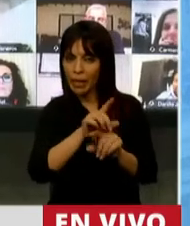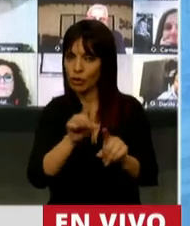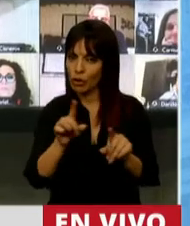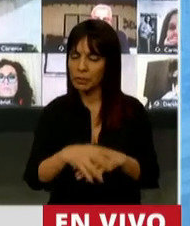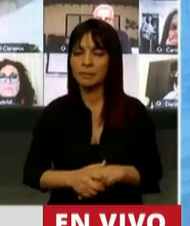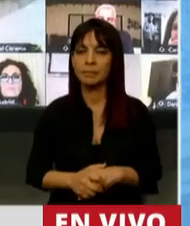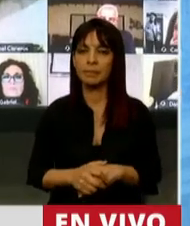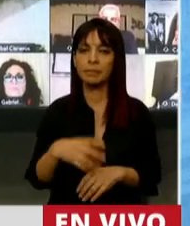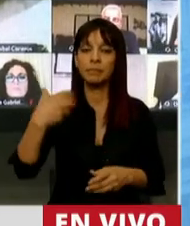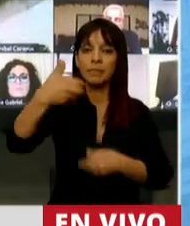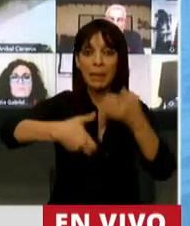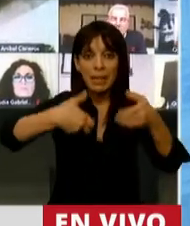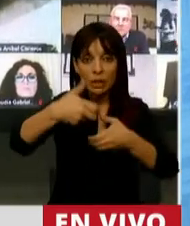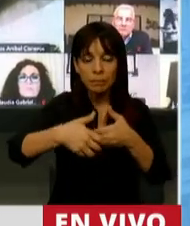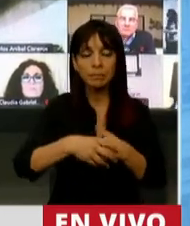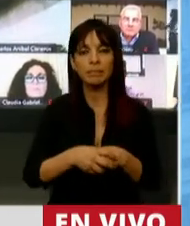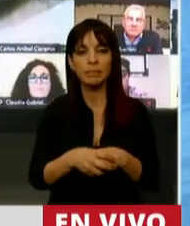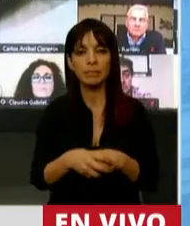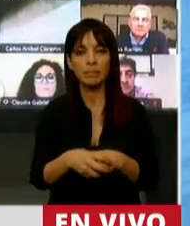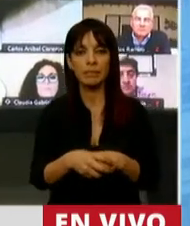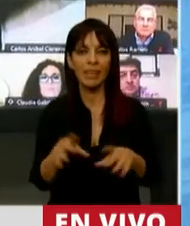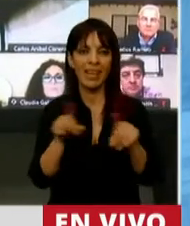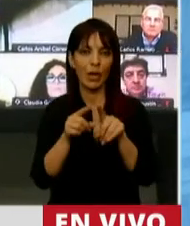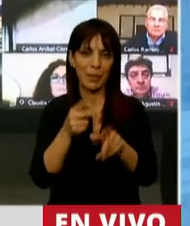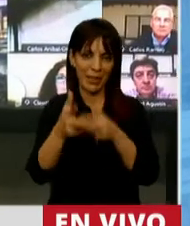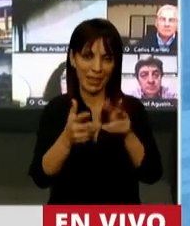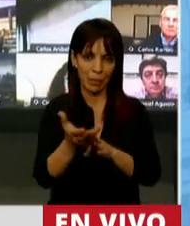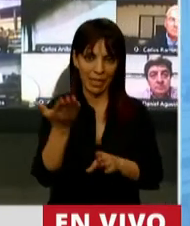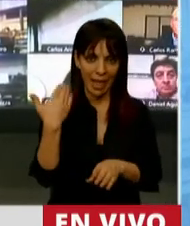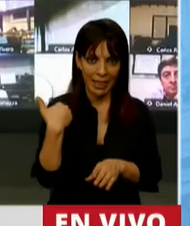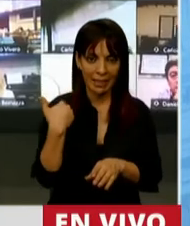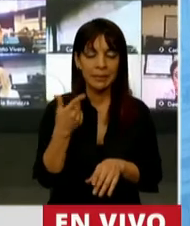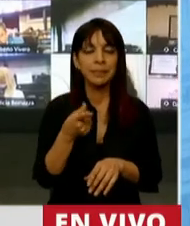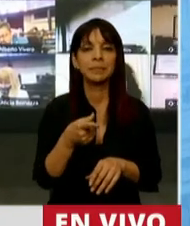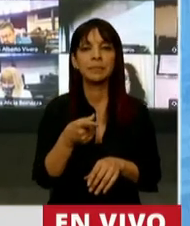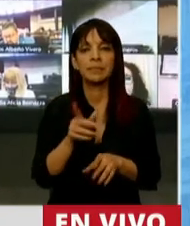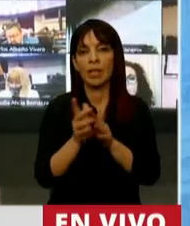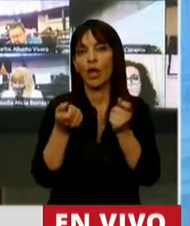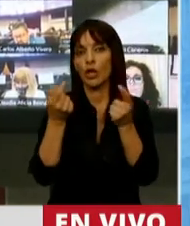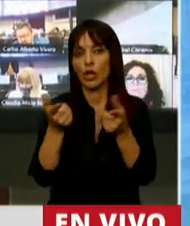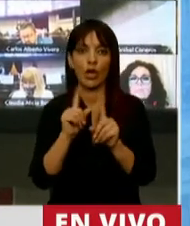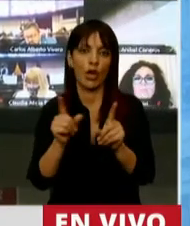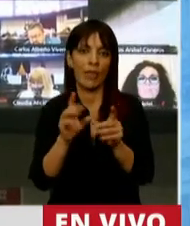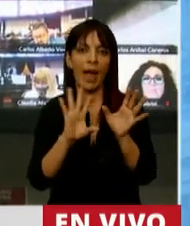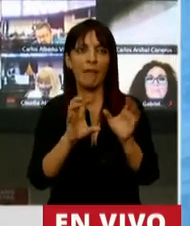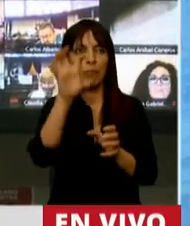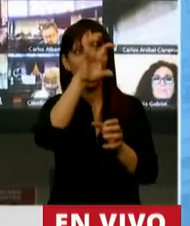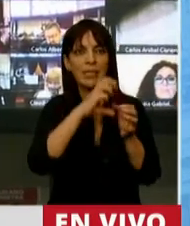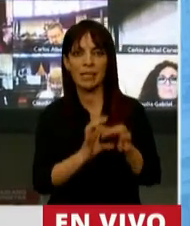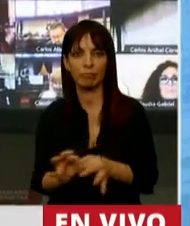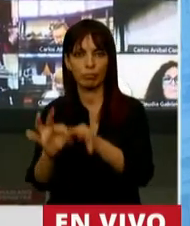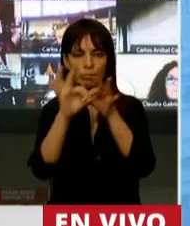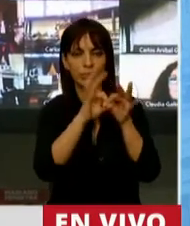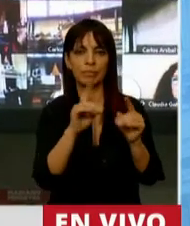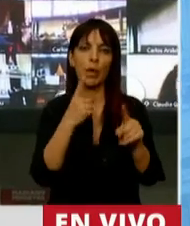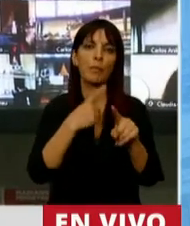inversión federal, como mencionábamos antes, lejos está de garantizar el federalismo. El gasto por